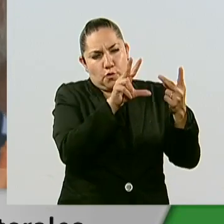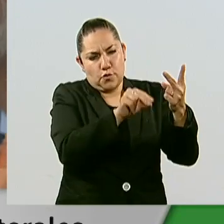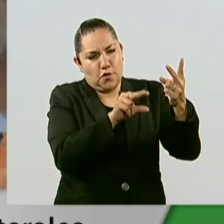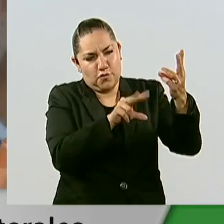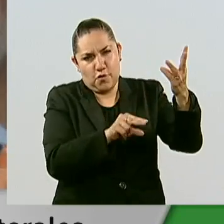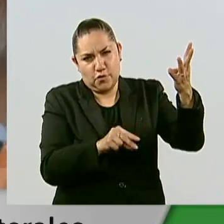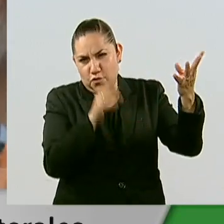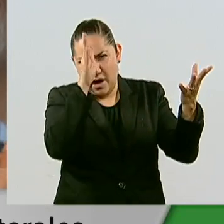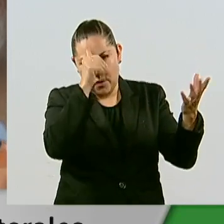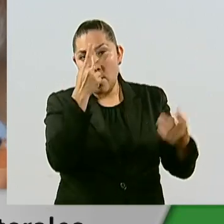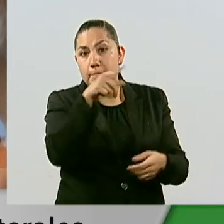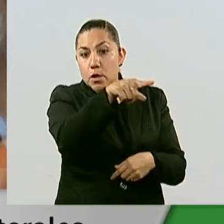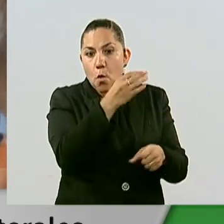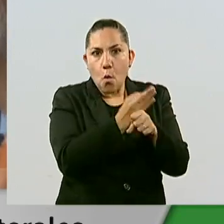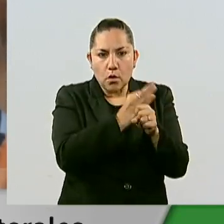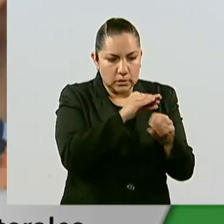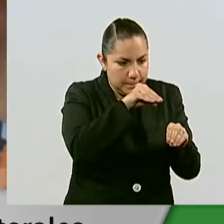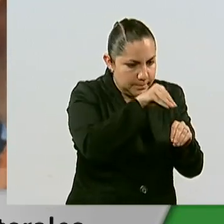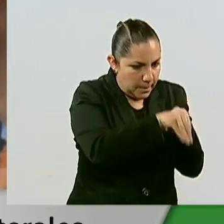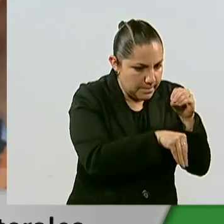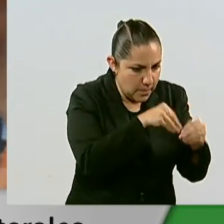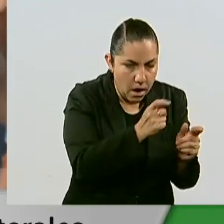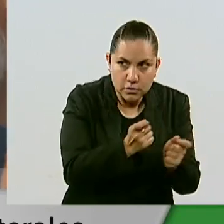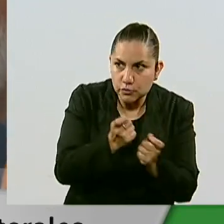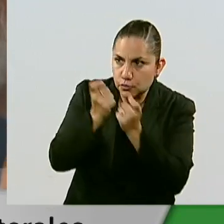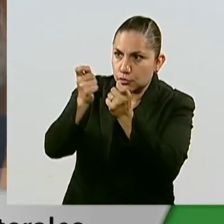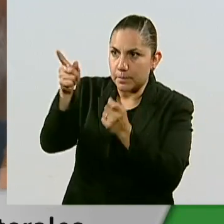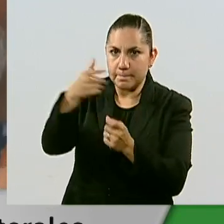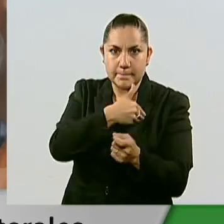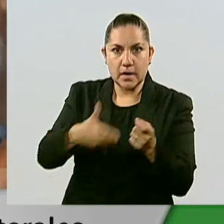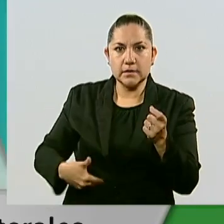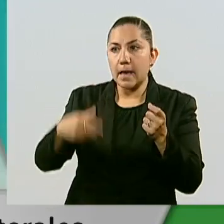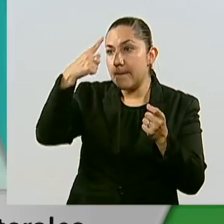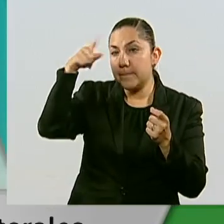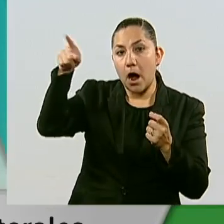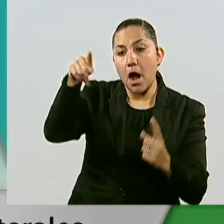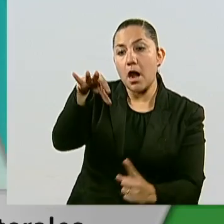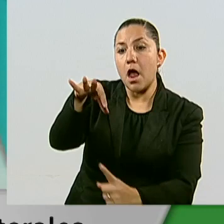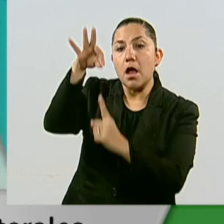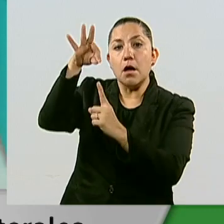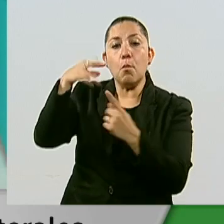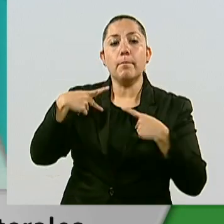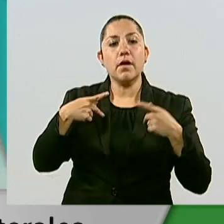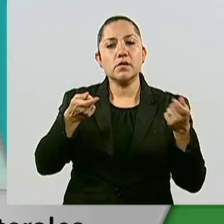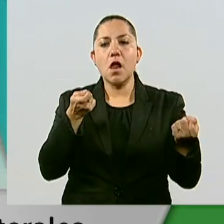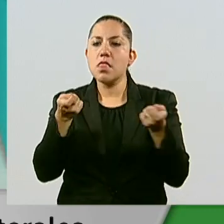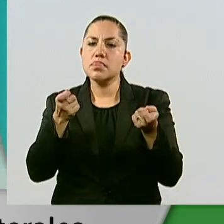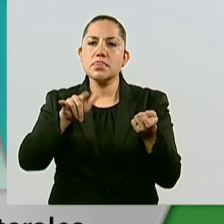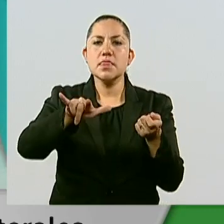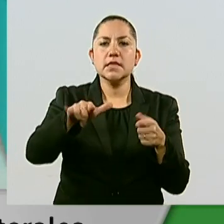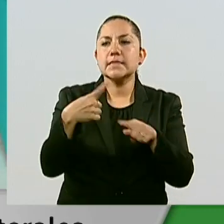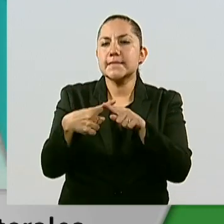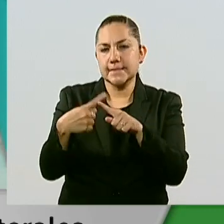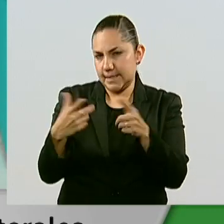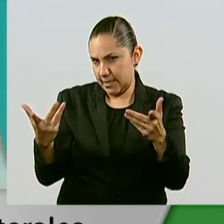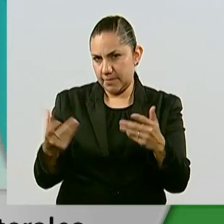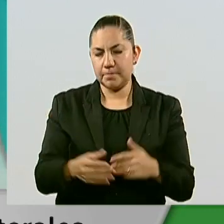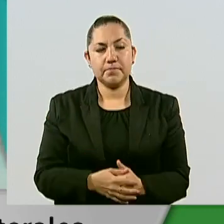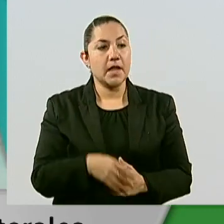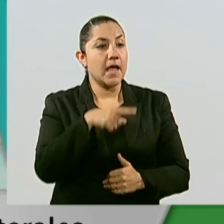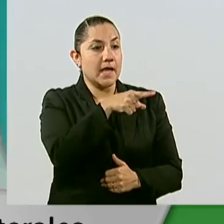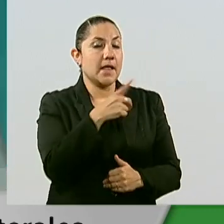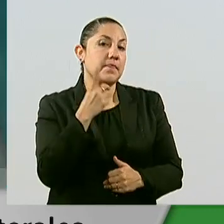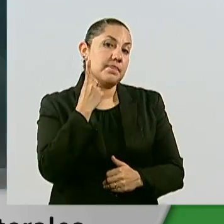para que ponga a su títere. Por el PT, el diputado Gerardo Fernández Noroña